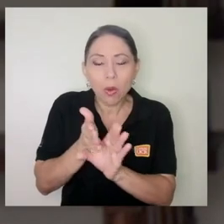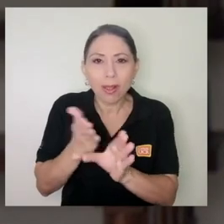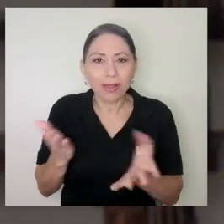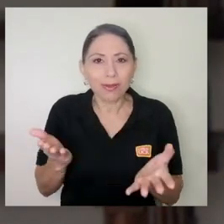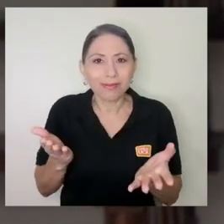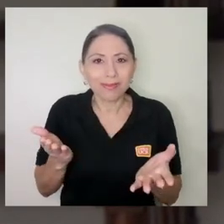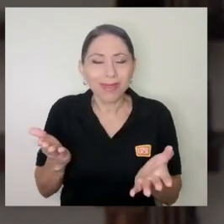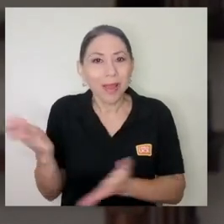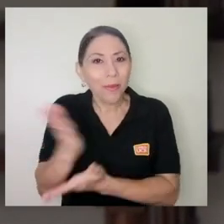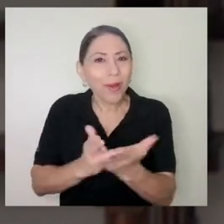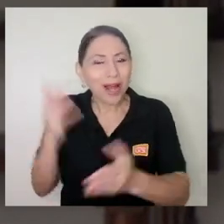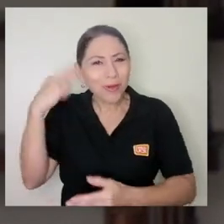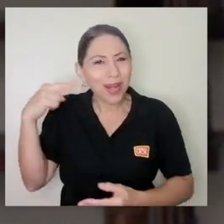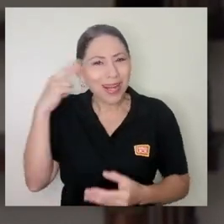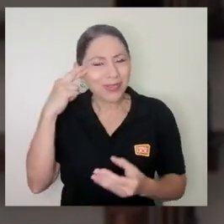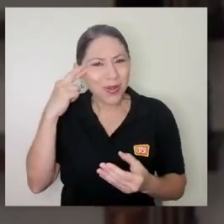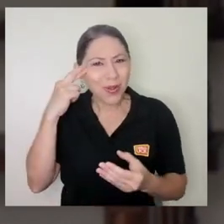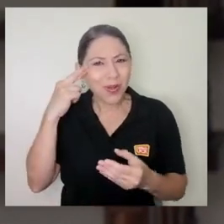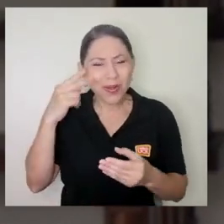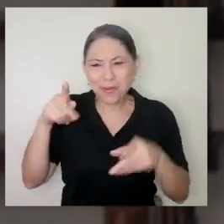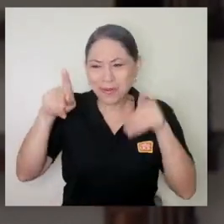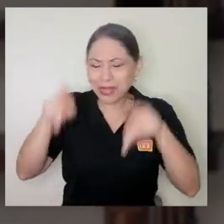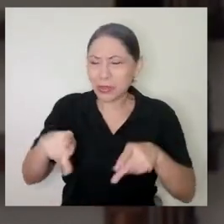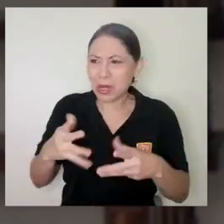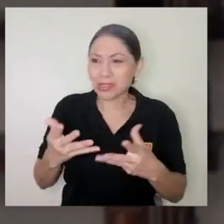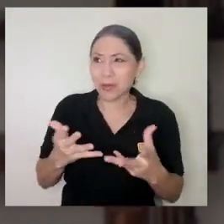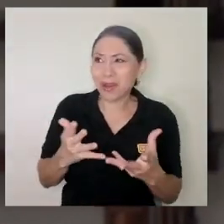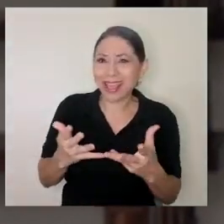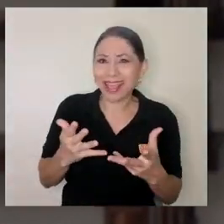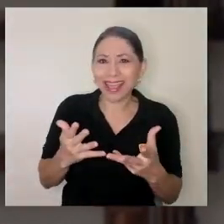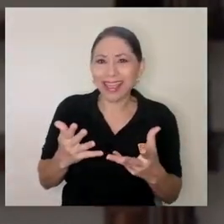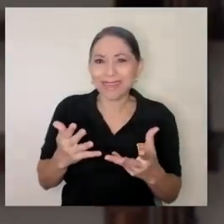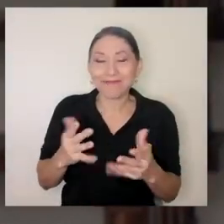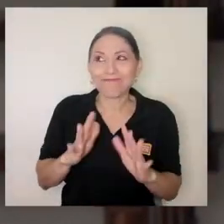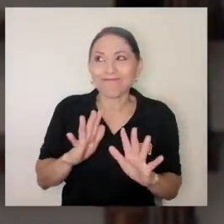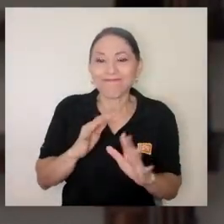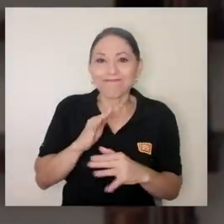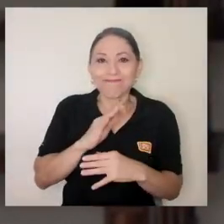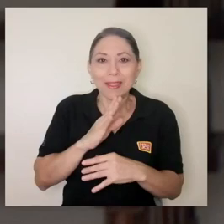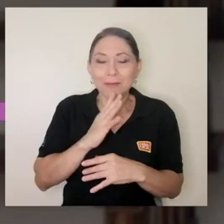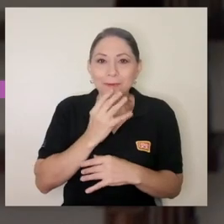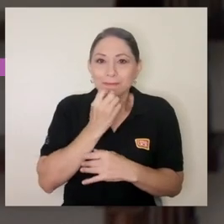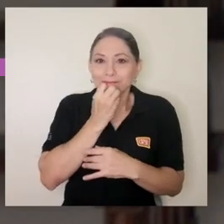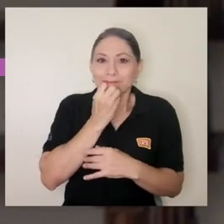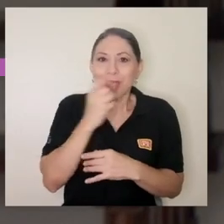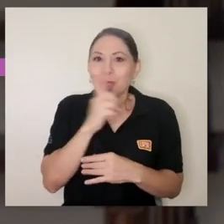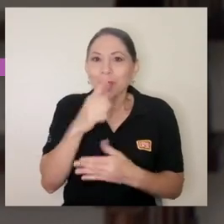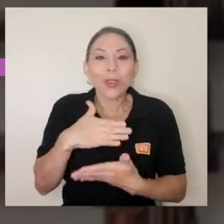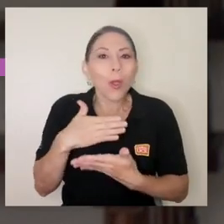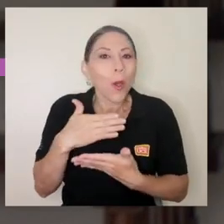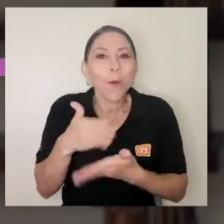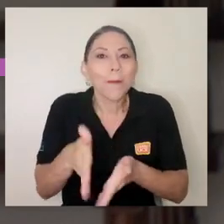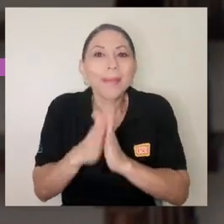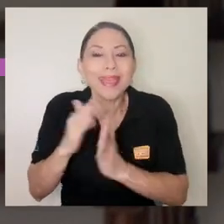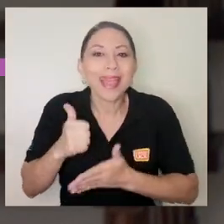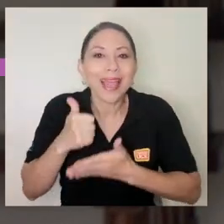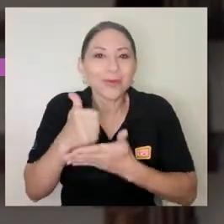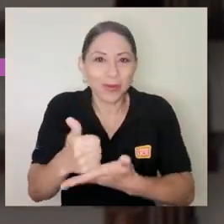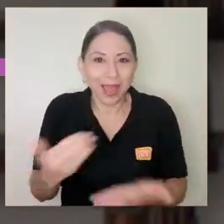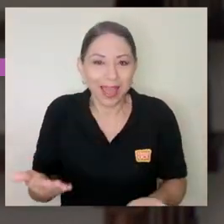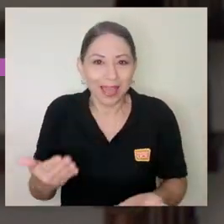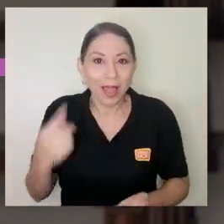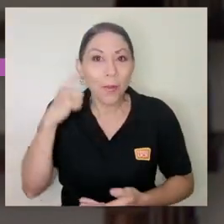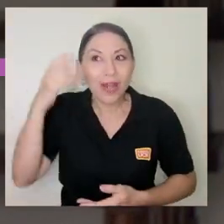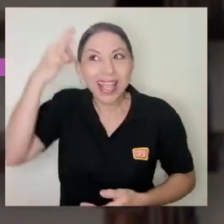etcétera por alguna razón hay muchos estigmas alrededor de eso y no nos atrevemos a pedir ayuda porque hay un estigma asociado a la